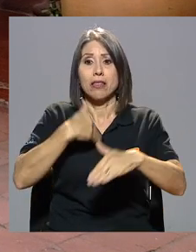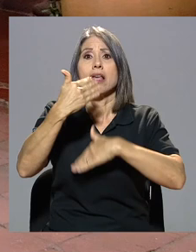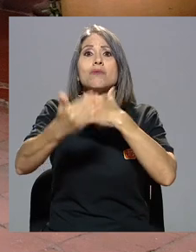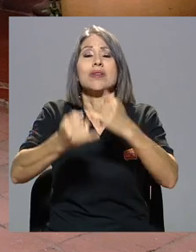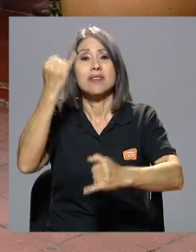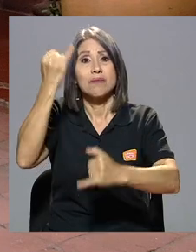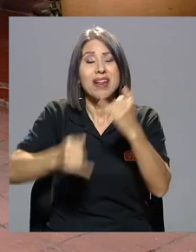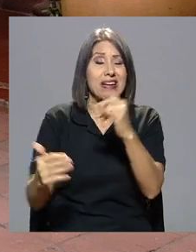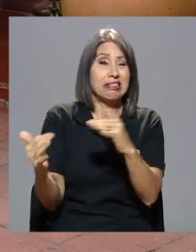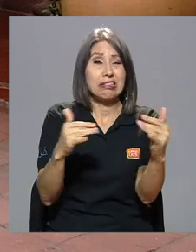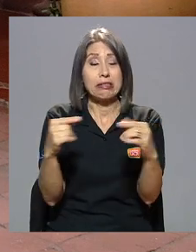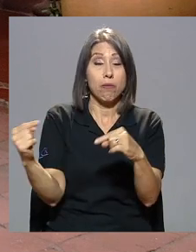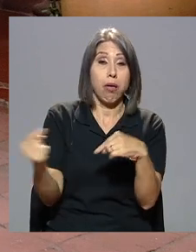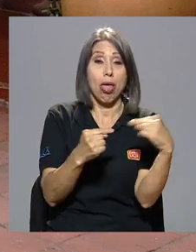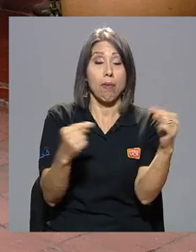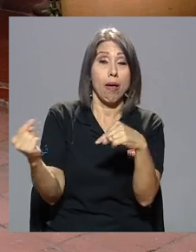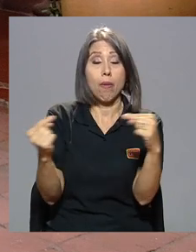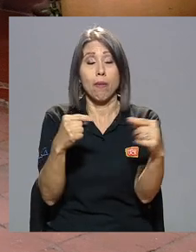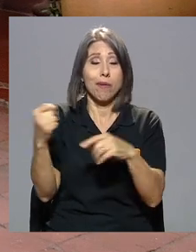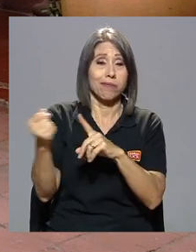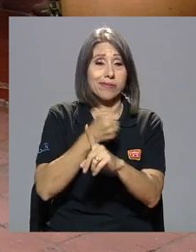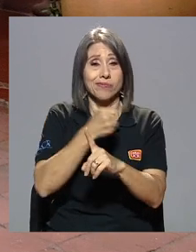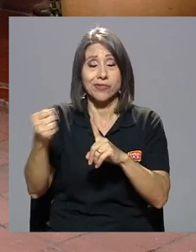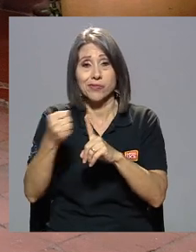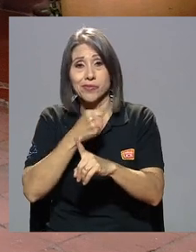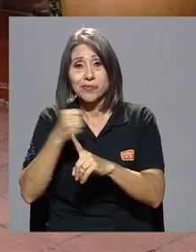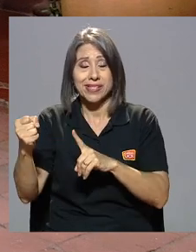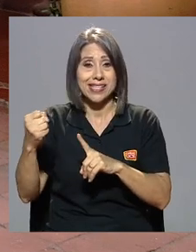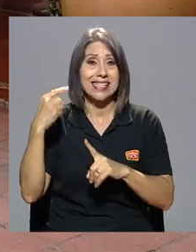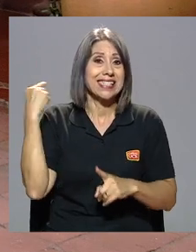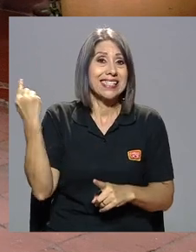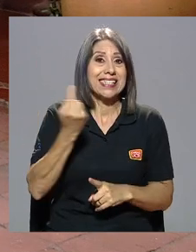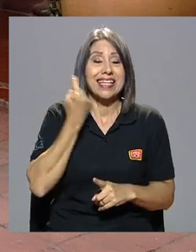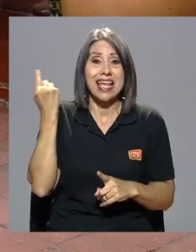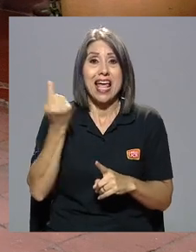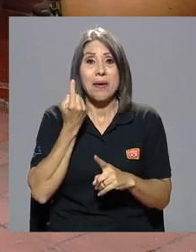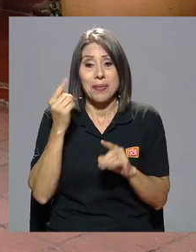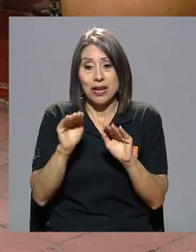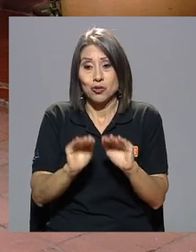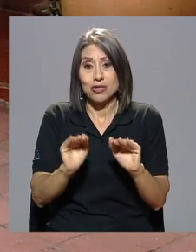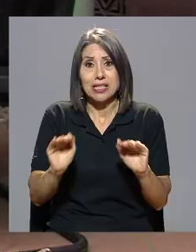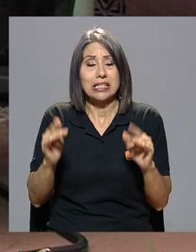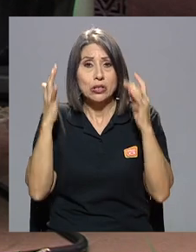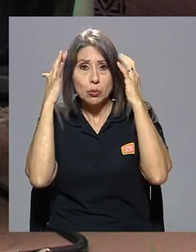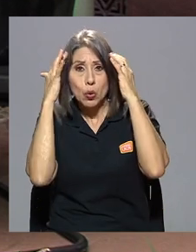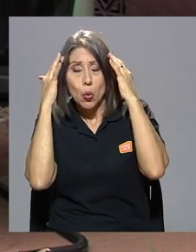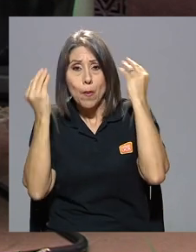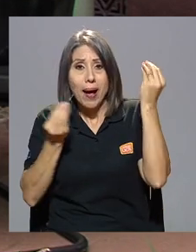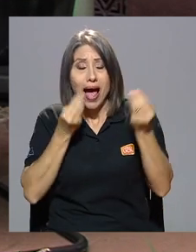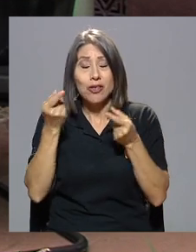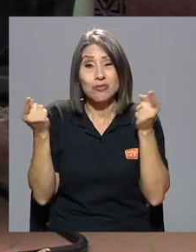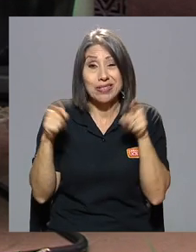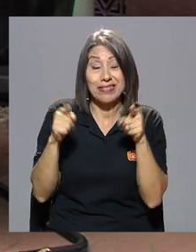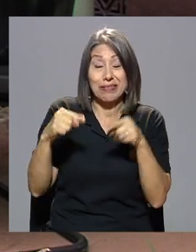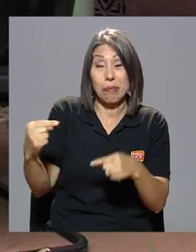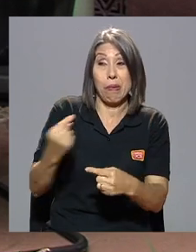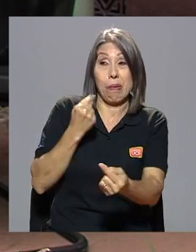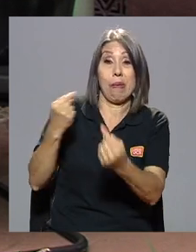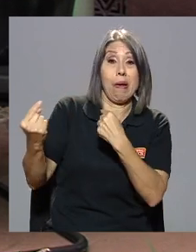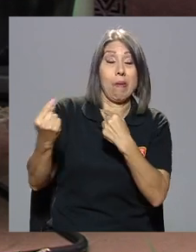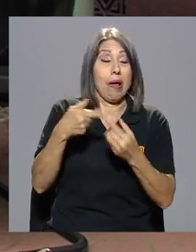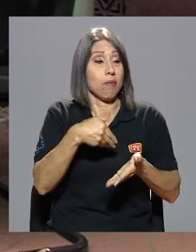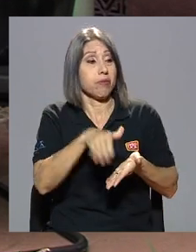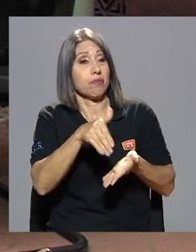en bronca éramos agredidos y siempre íbamos los niños preocupados y se daban las